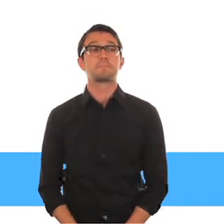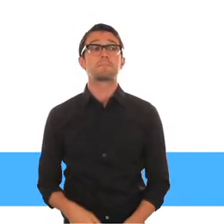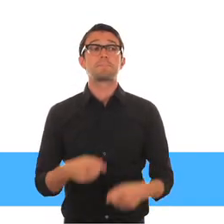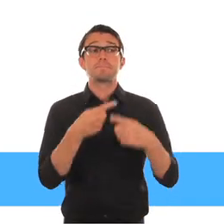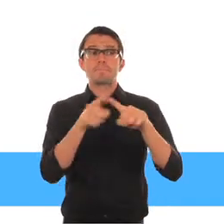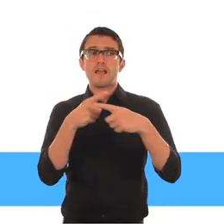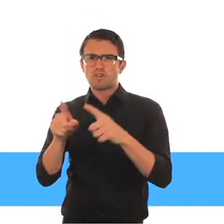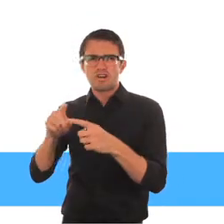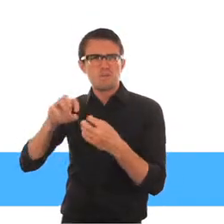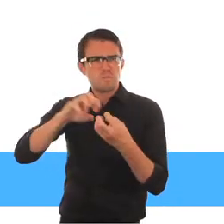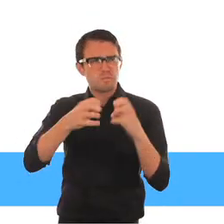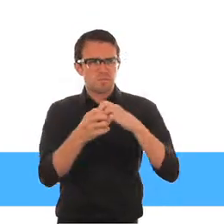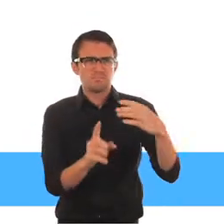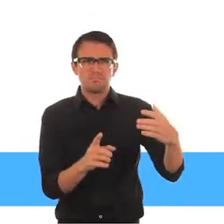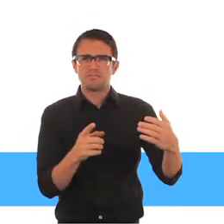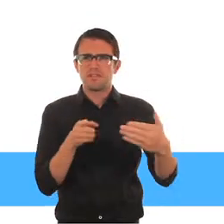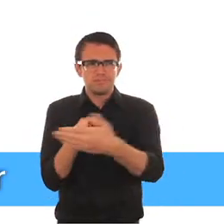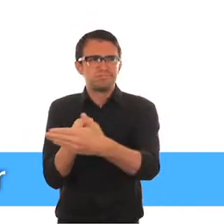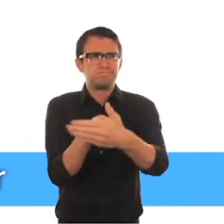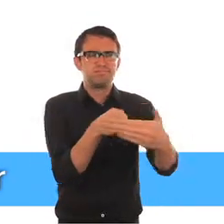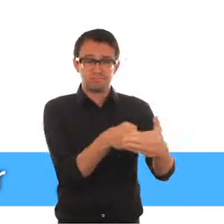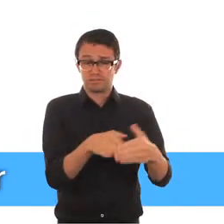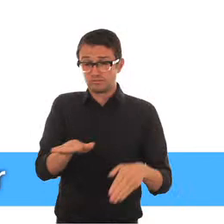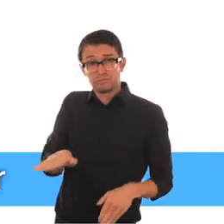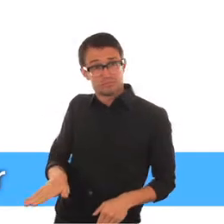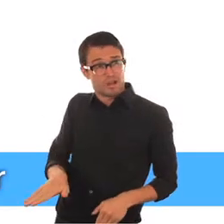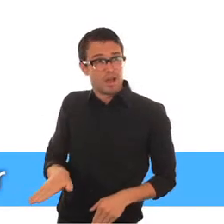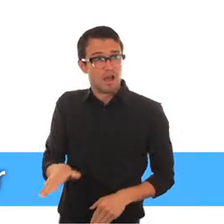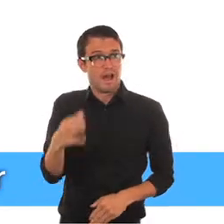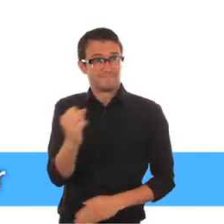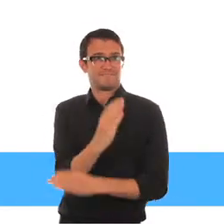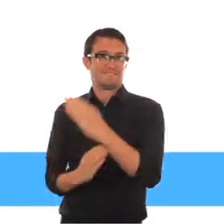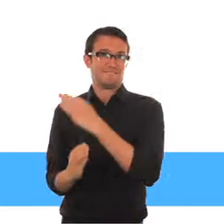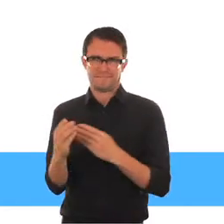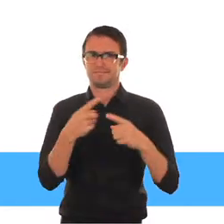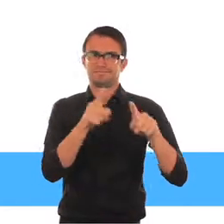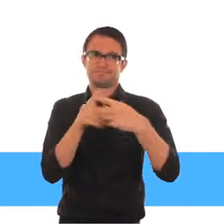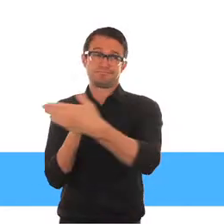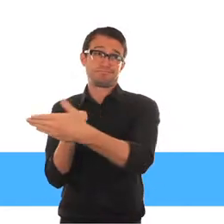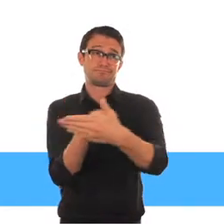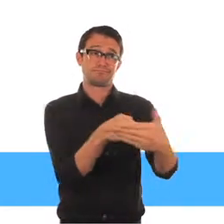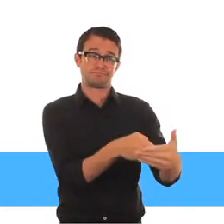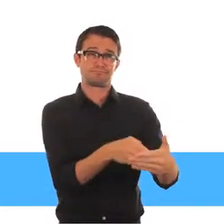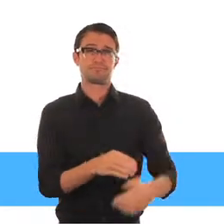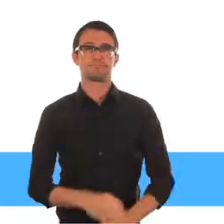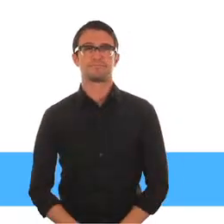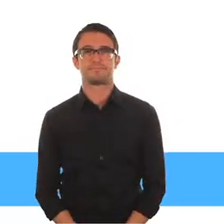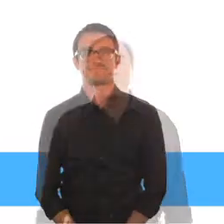Dado que los factores externos afectan su vida cotidiana, cada niño puede experimentar la discapacidad de diferente manera.